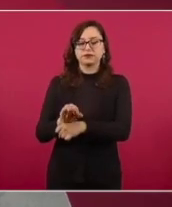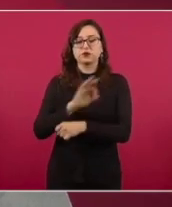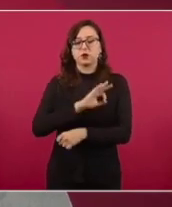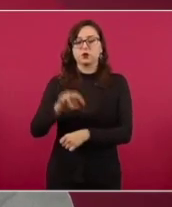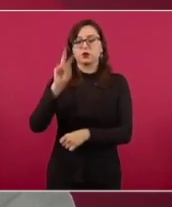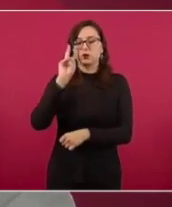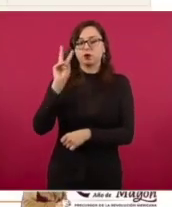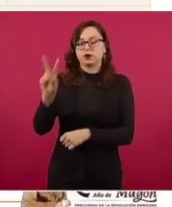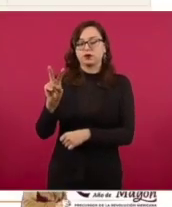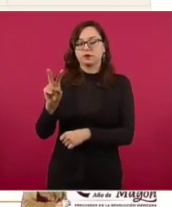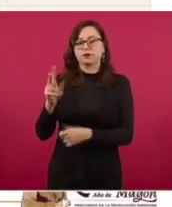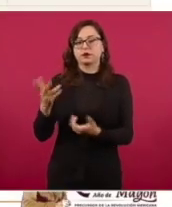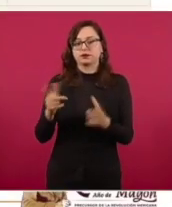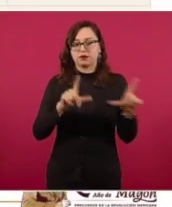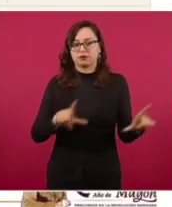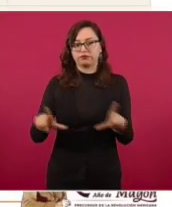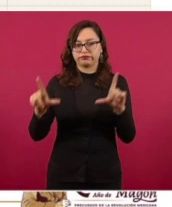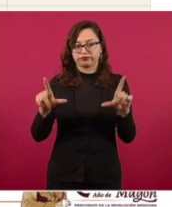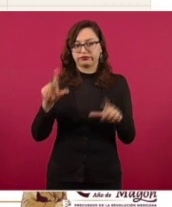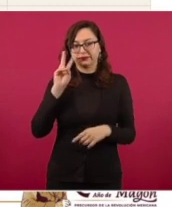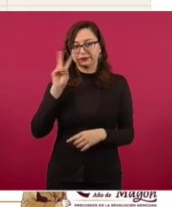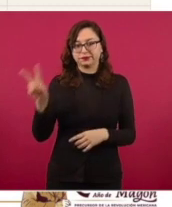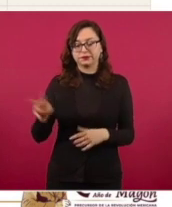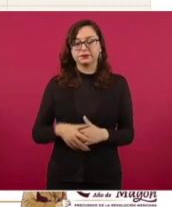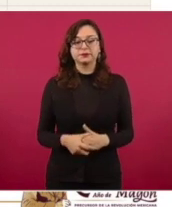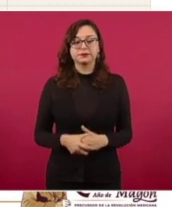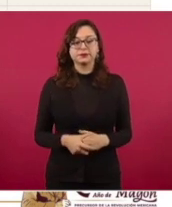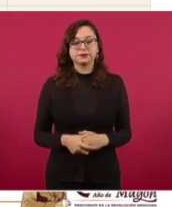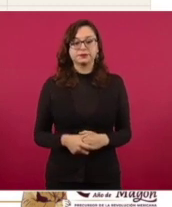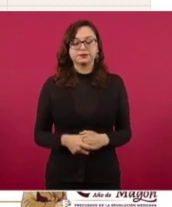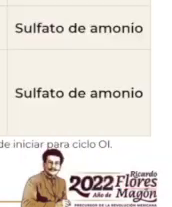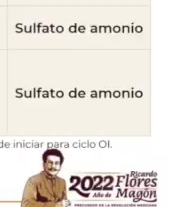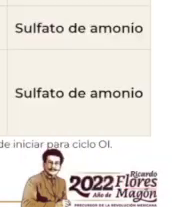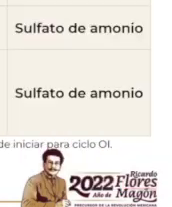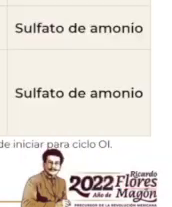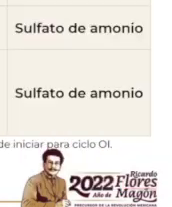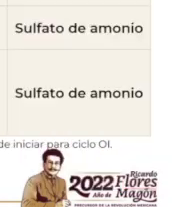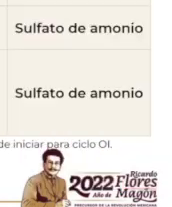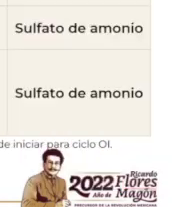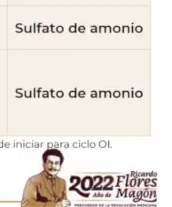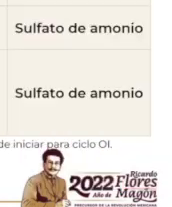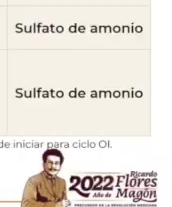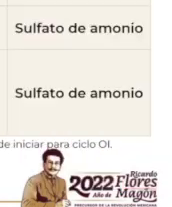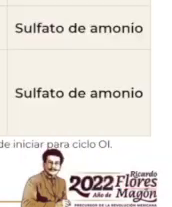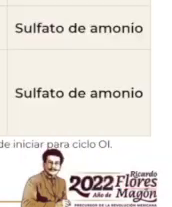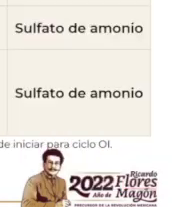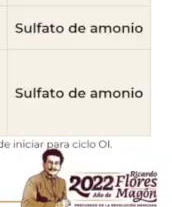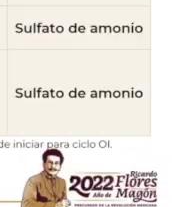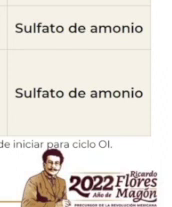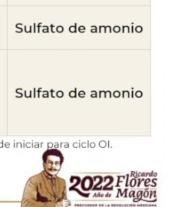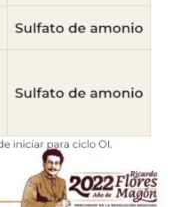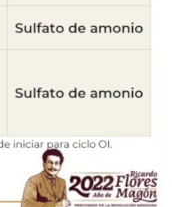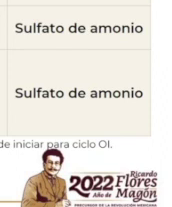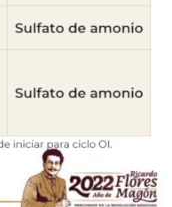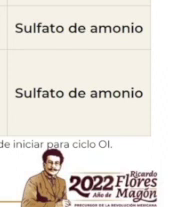presento la Estrategia Integral de Acceso al Fertilizante durante el año 2022 y también la siembra